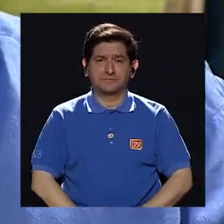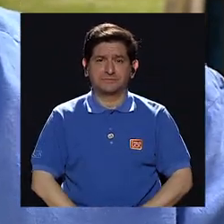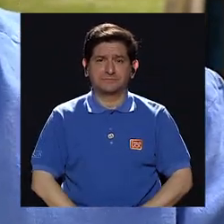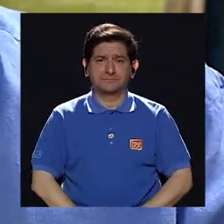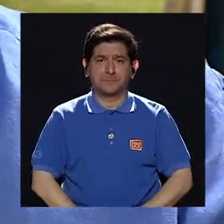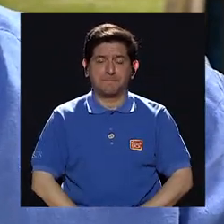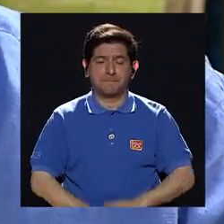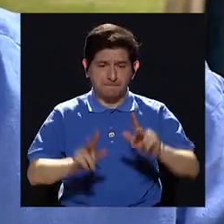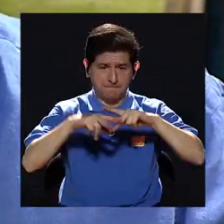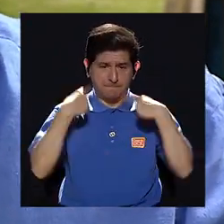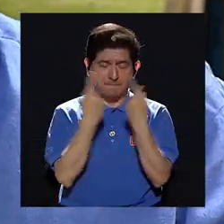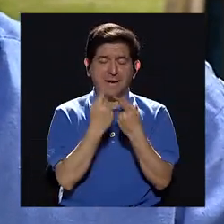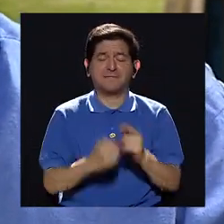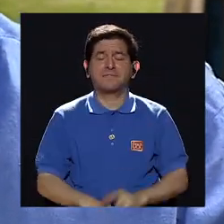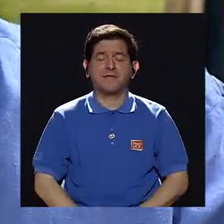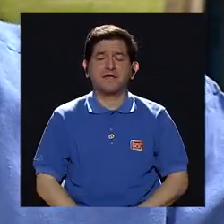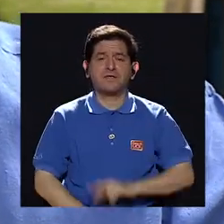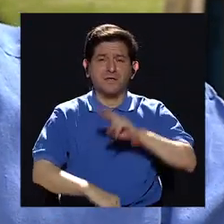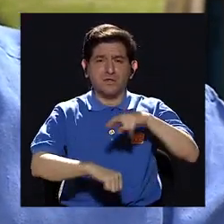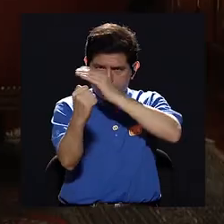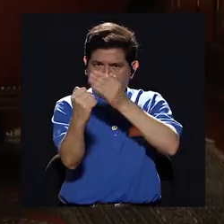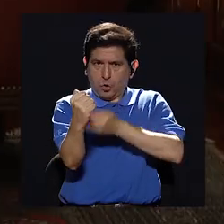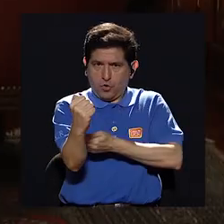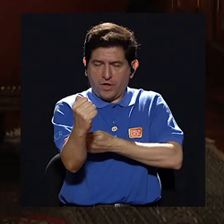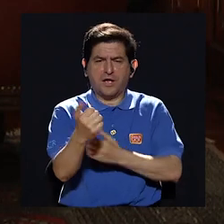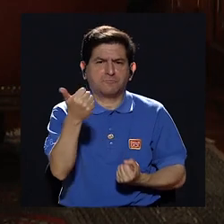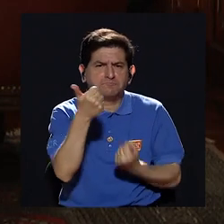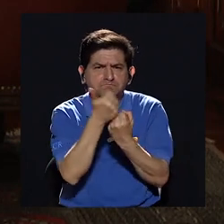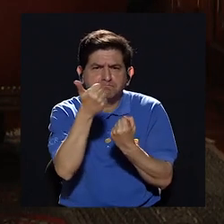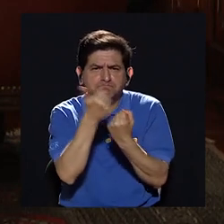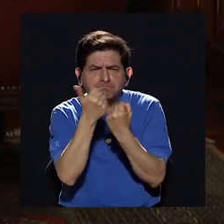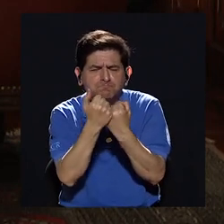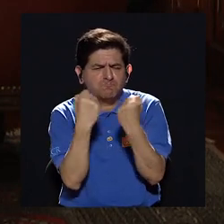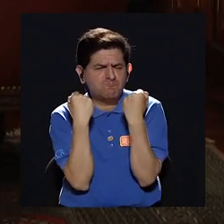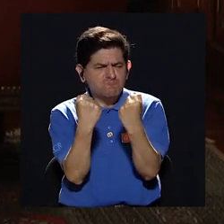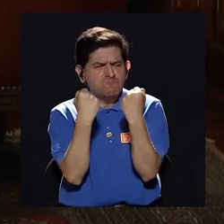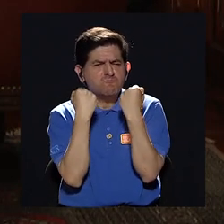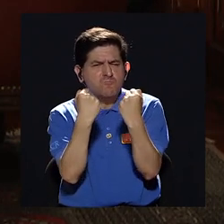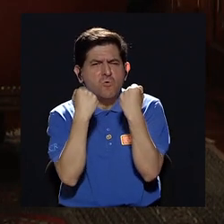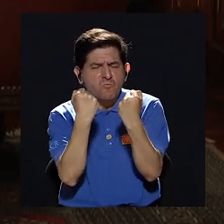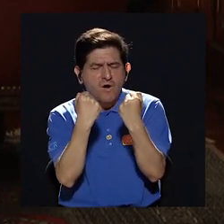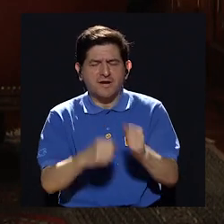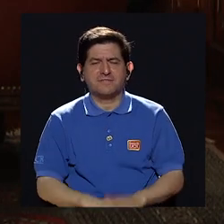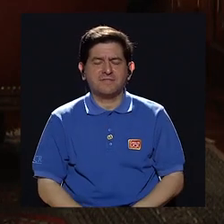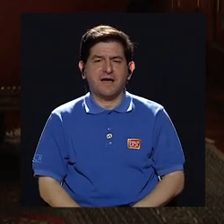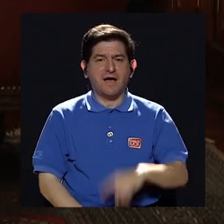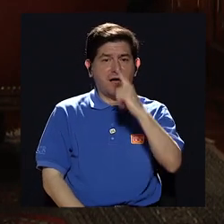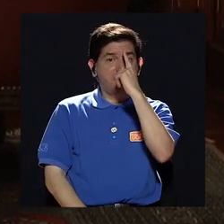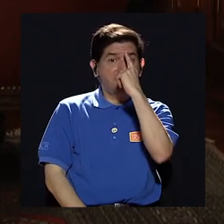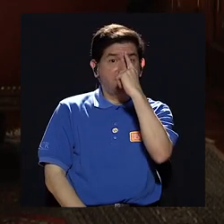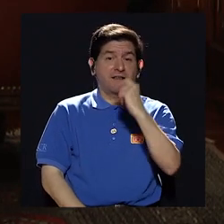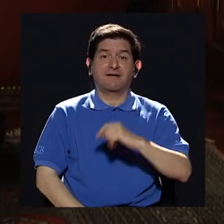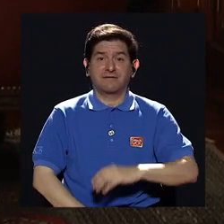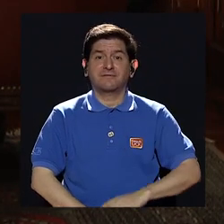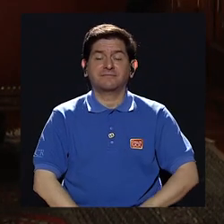El Partido Republicano que estaba en el poder apoyaba fuertemente a Rafael Ángel.